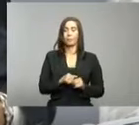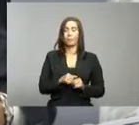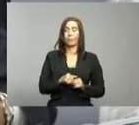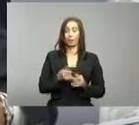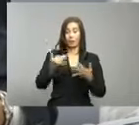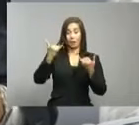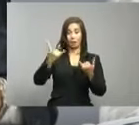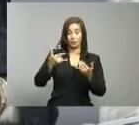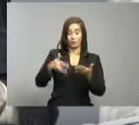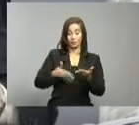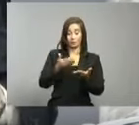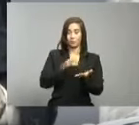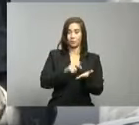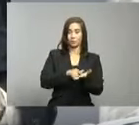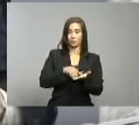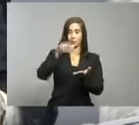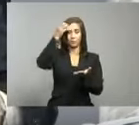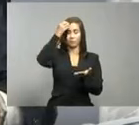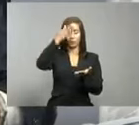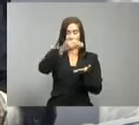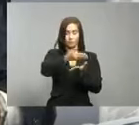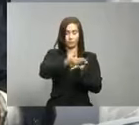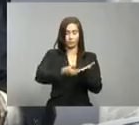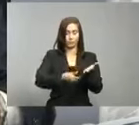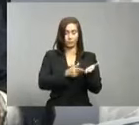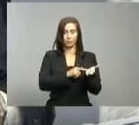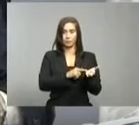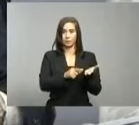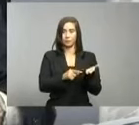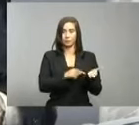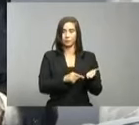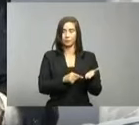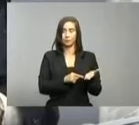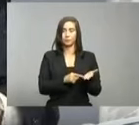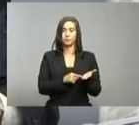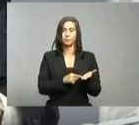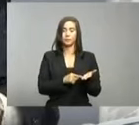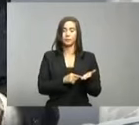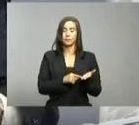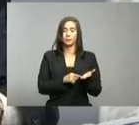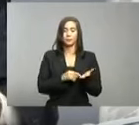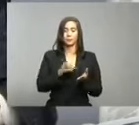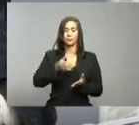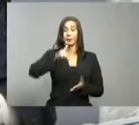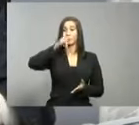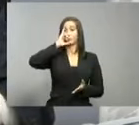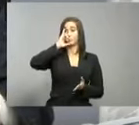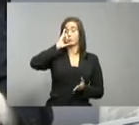aquí a mano en estos momentos los datos referente a el cleren